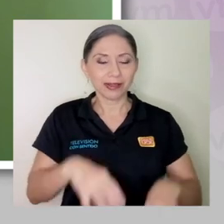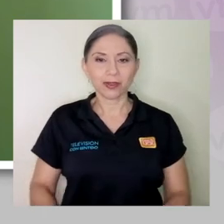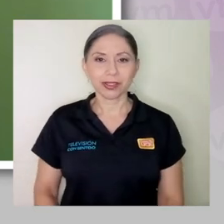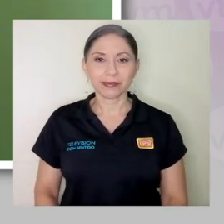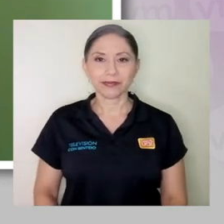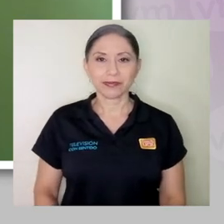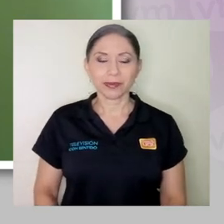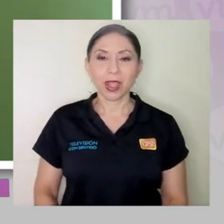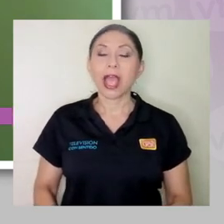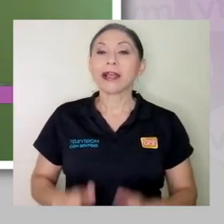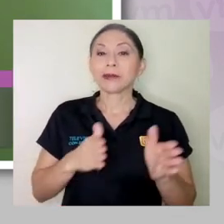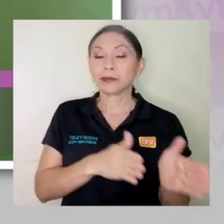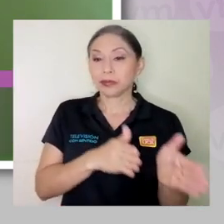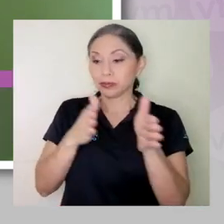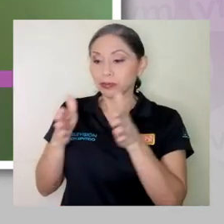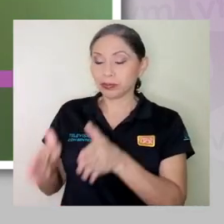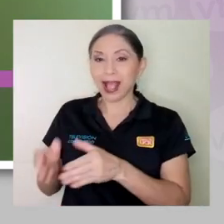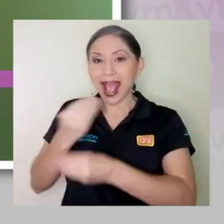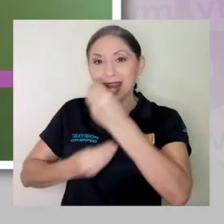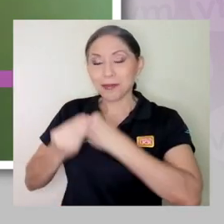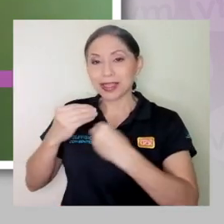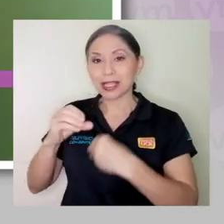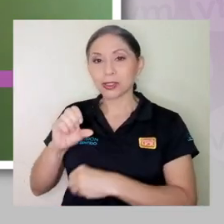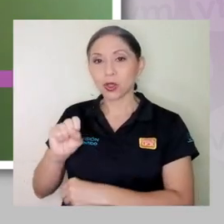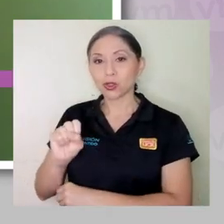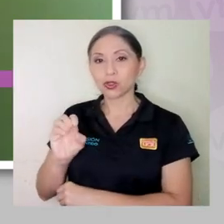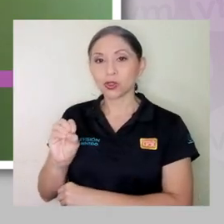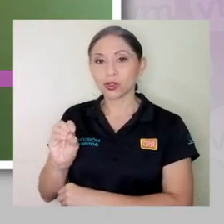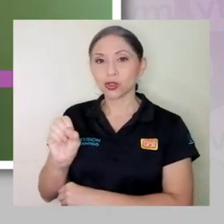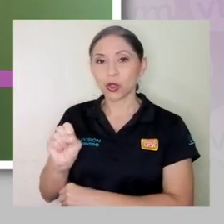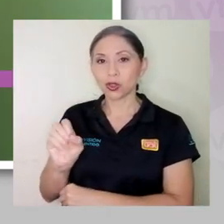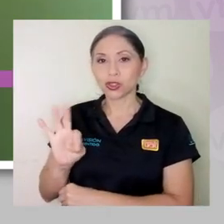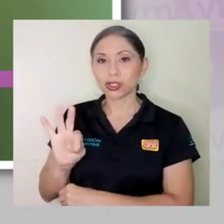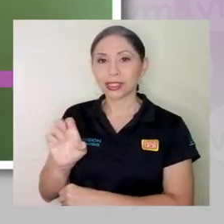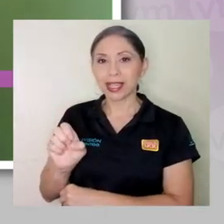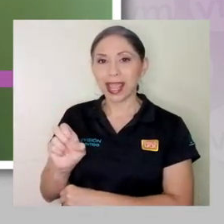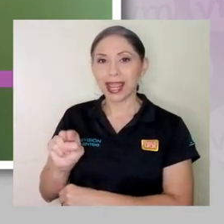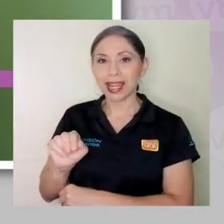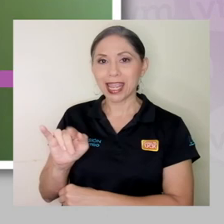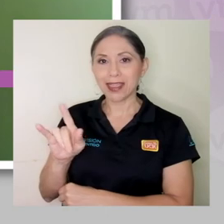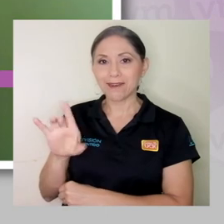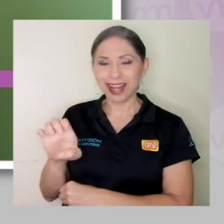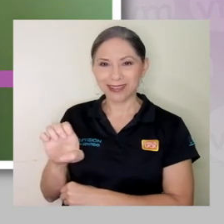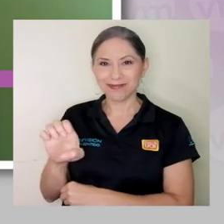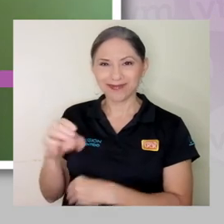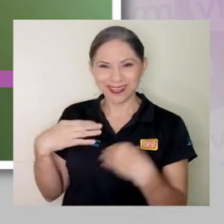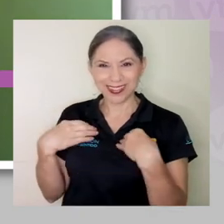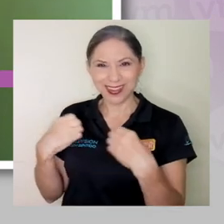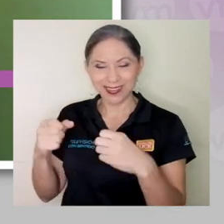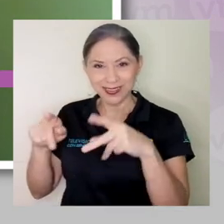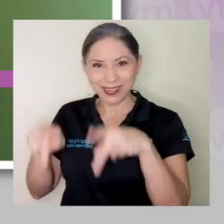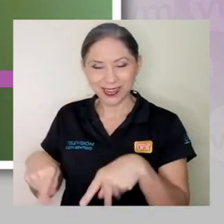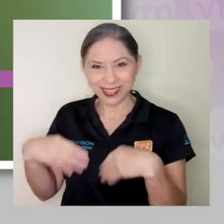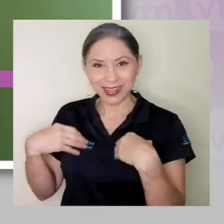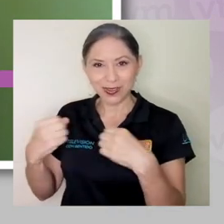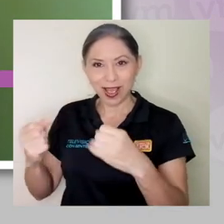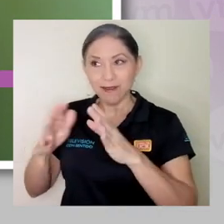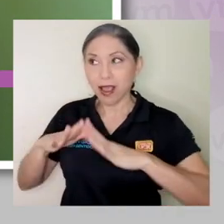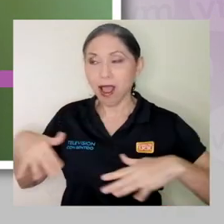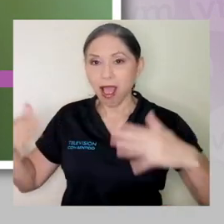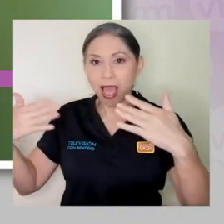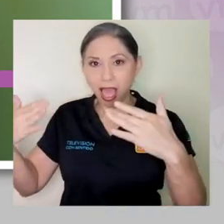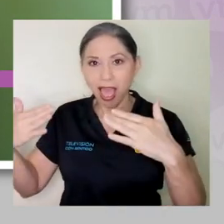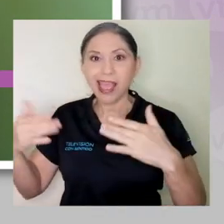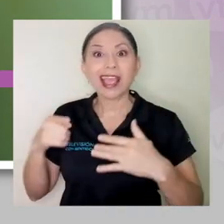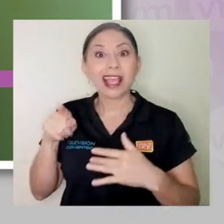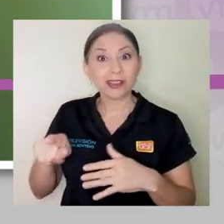Con respecto a la alimentación sostenible, pues es un tema relativamente reciente, ¿verdad? Desde que nos